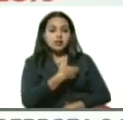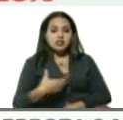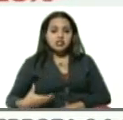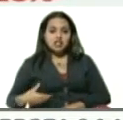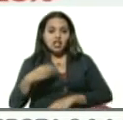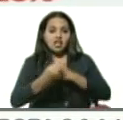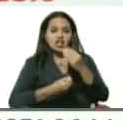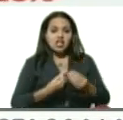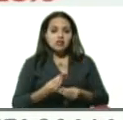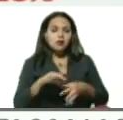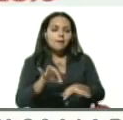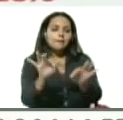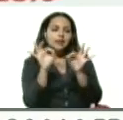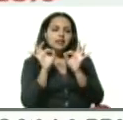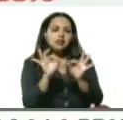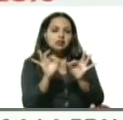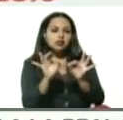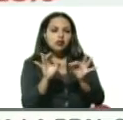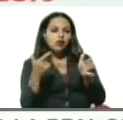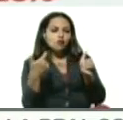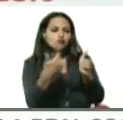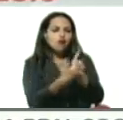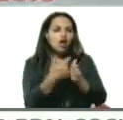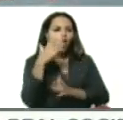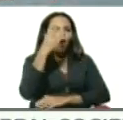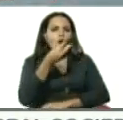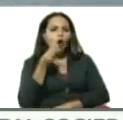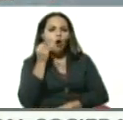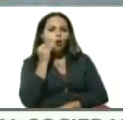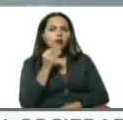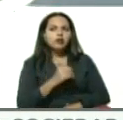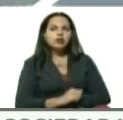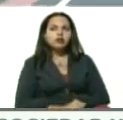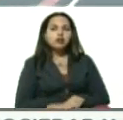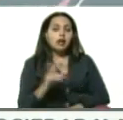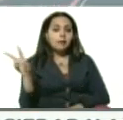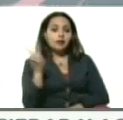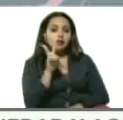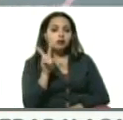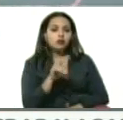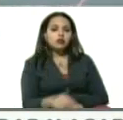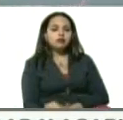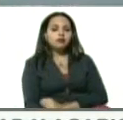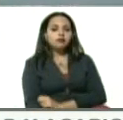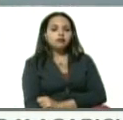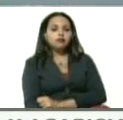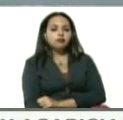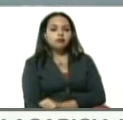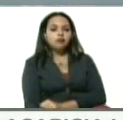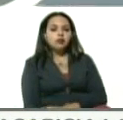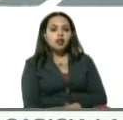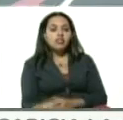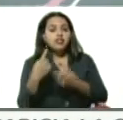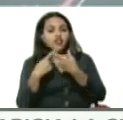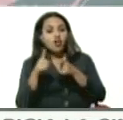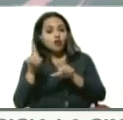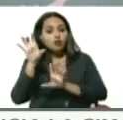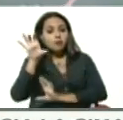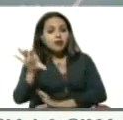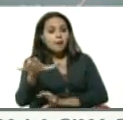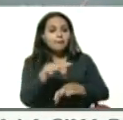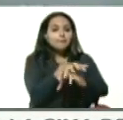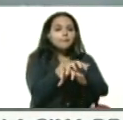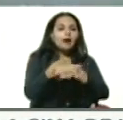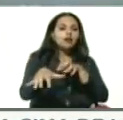mención especial a los jóvenes y las jóvenes. En Venezuela, al contrario que en otros países, la gran